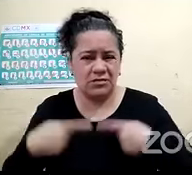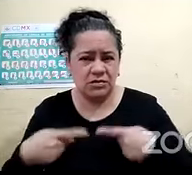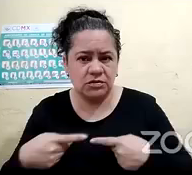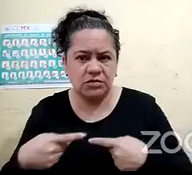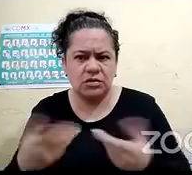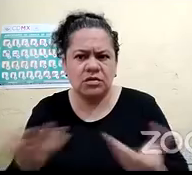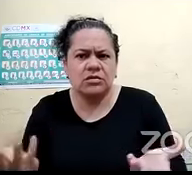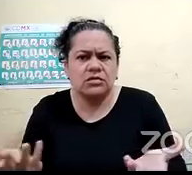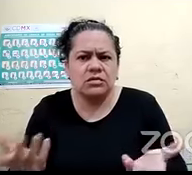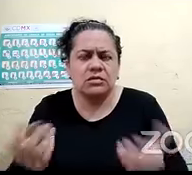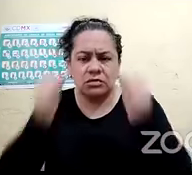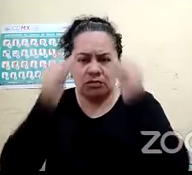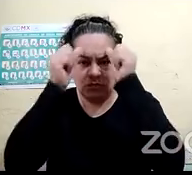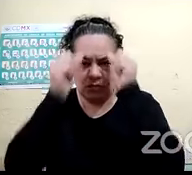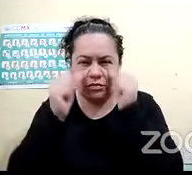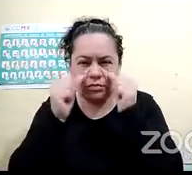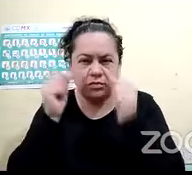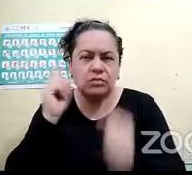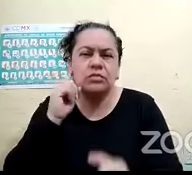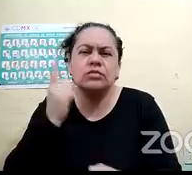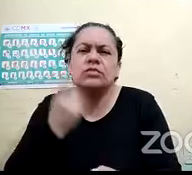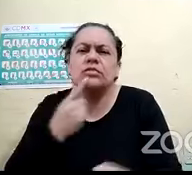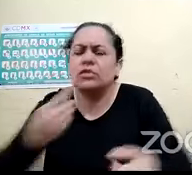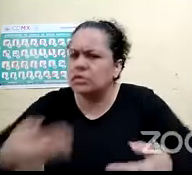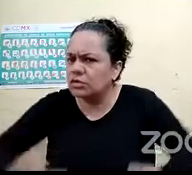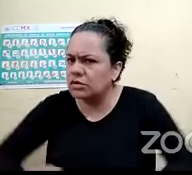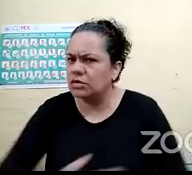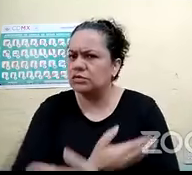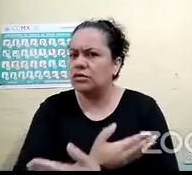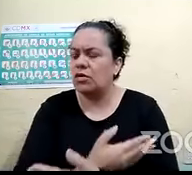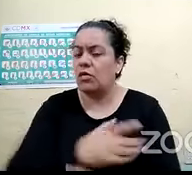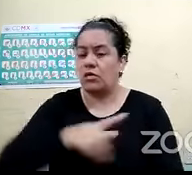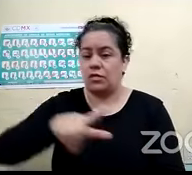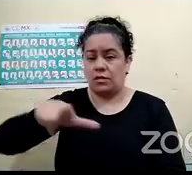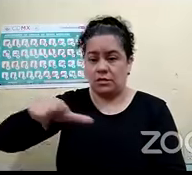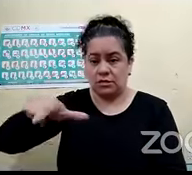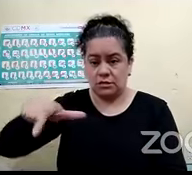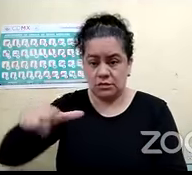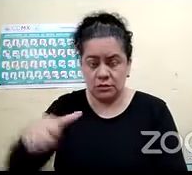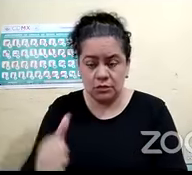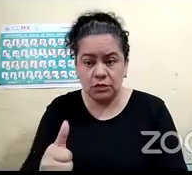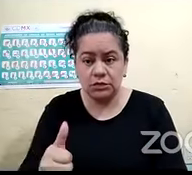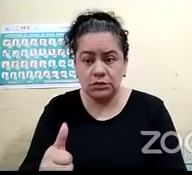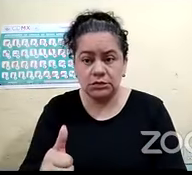nacimiento o antes de la etapa prelingüística.